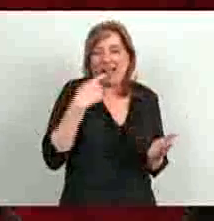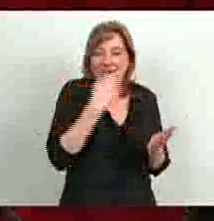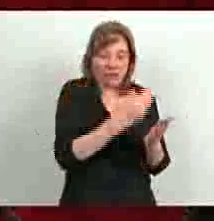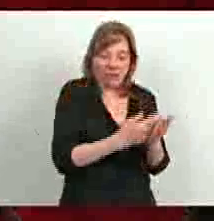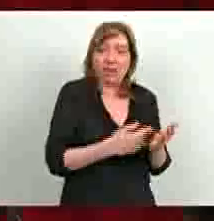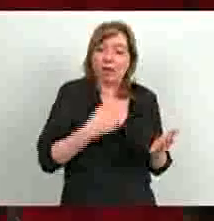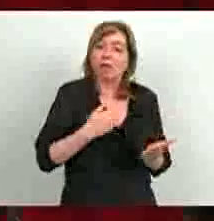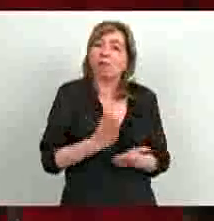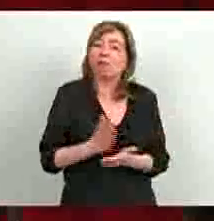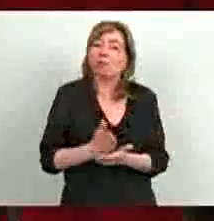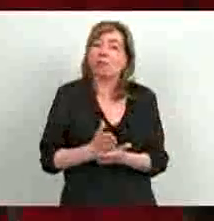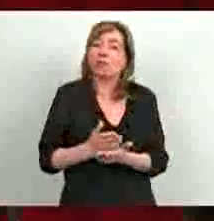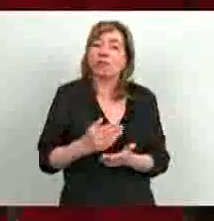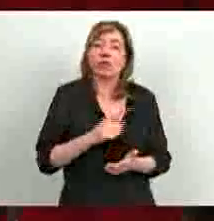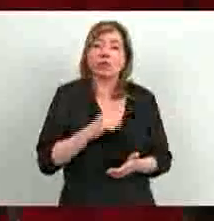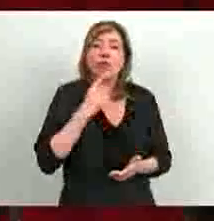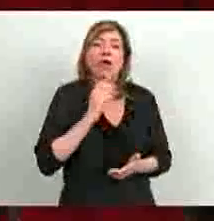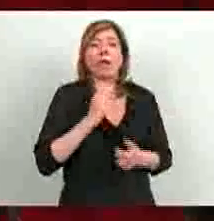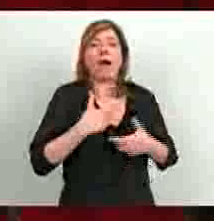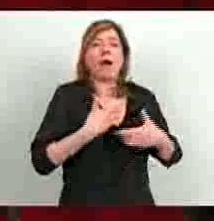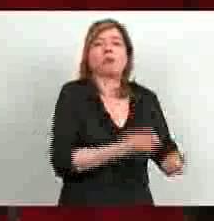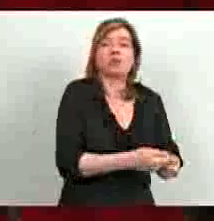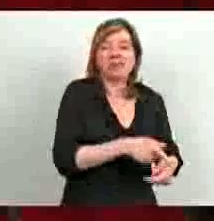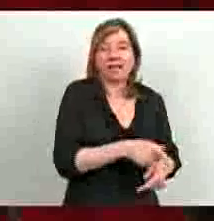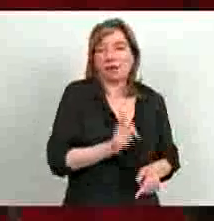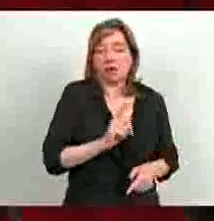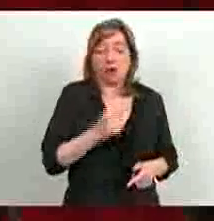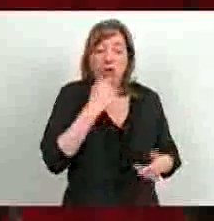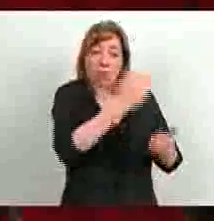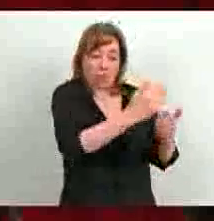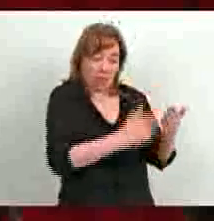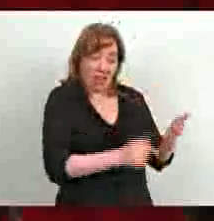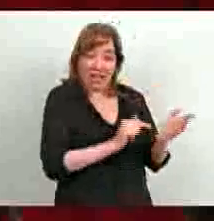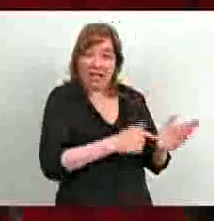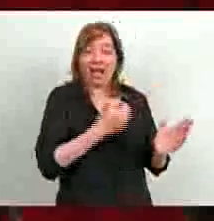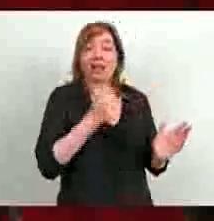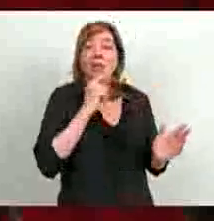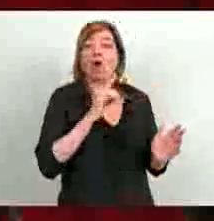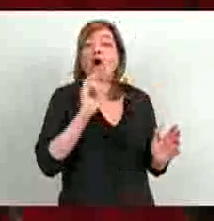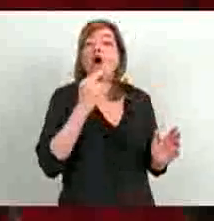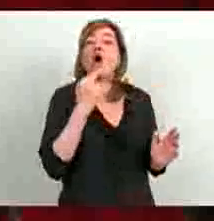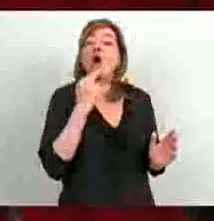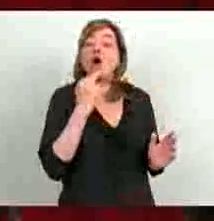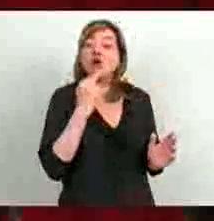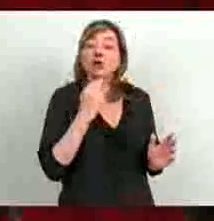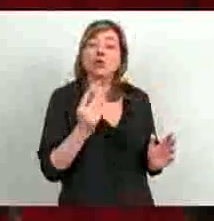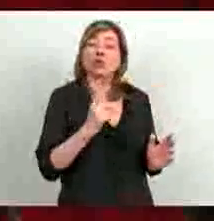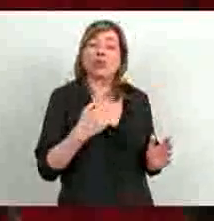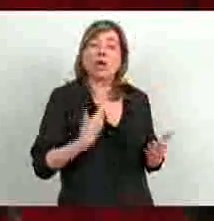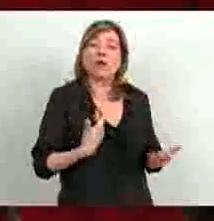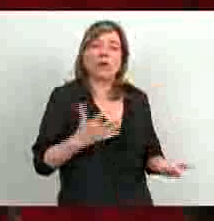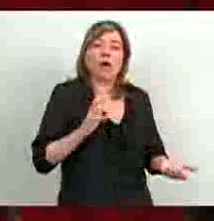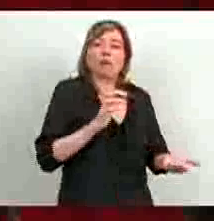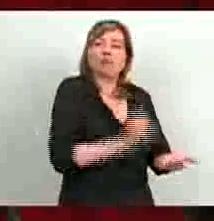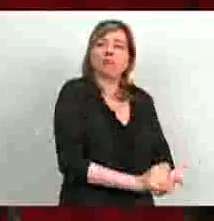dice que los derechos deben ejercerse de buena fe y que no se puede abusar de ellos. Y en el artículo 11 se dice que no se puede hacer abuso de la posición